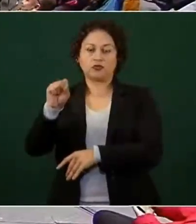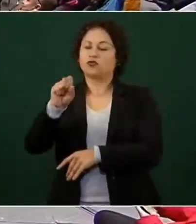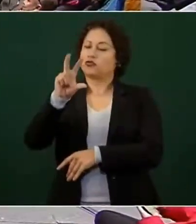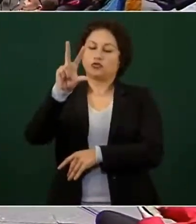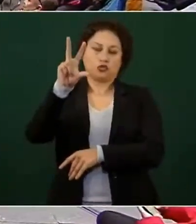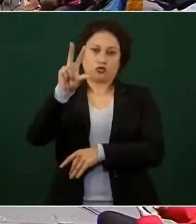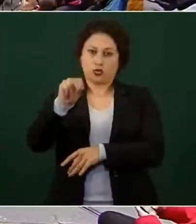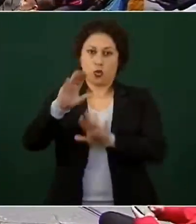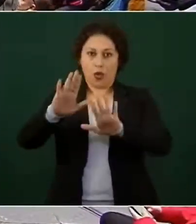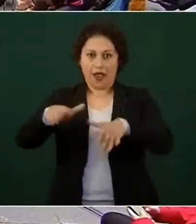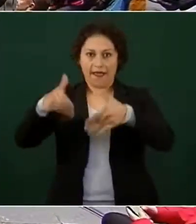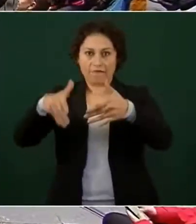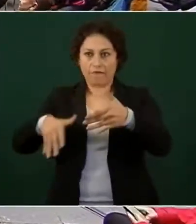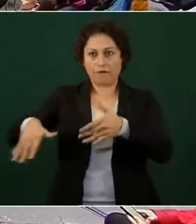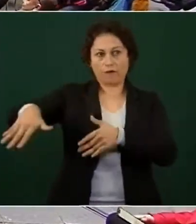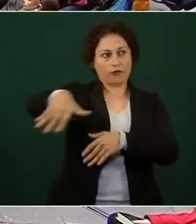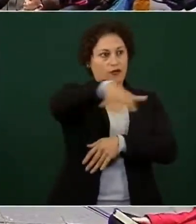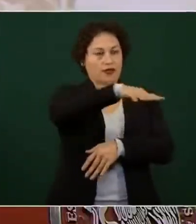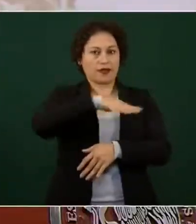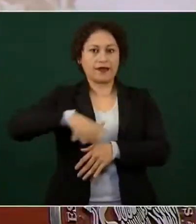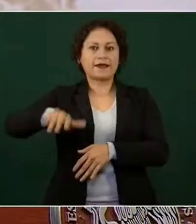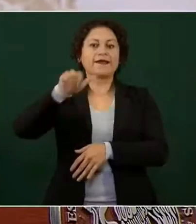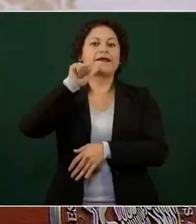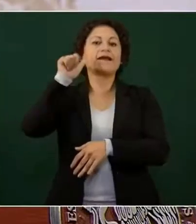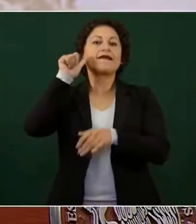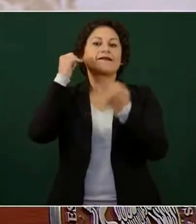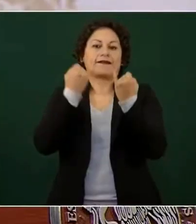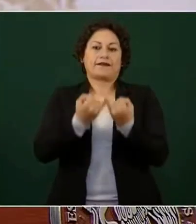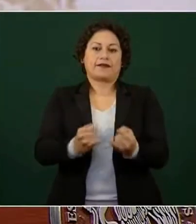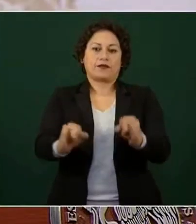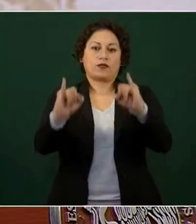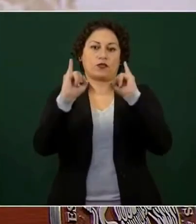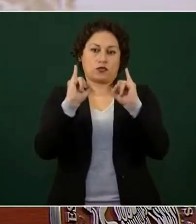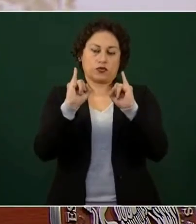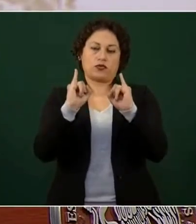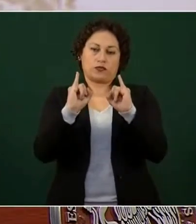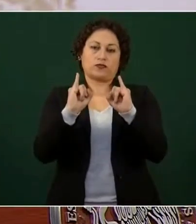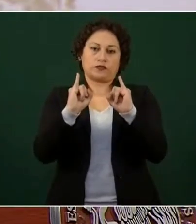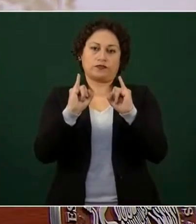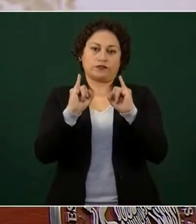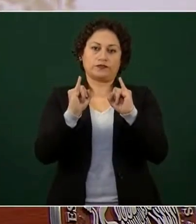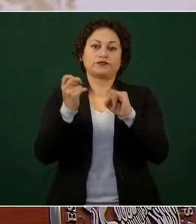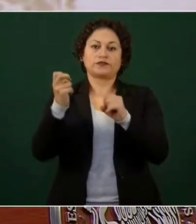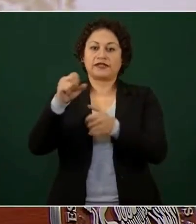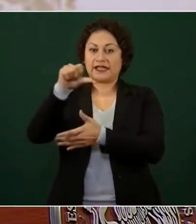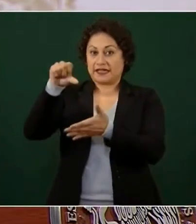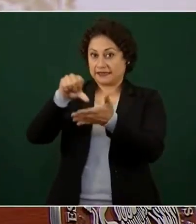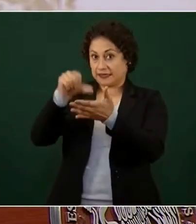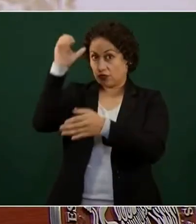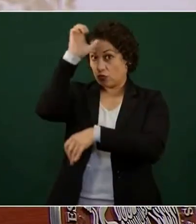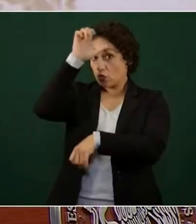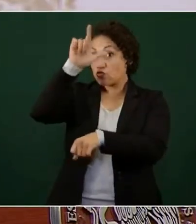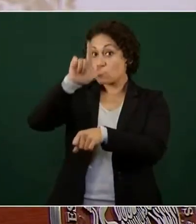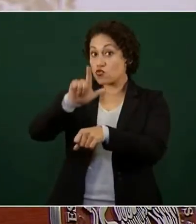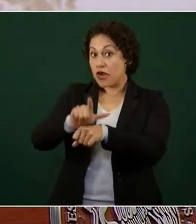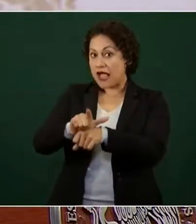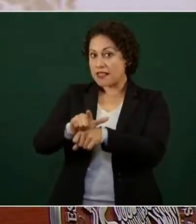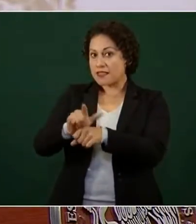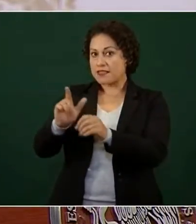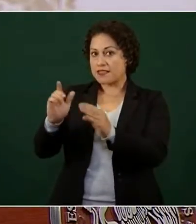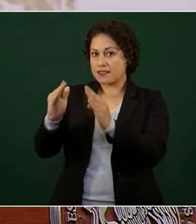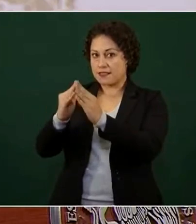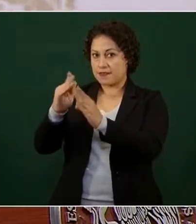inauguró ayer no está en el Centro Cultural Los Pinos, sino que está